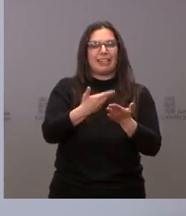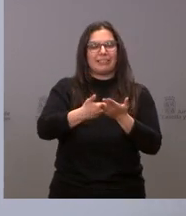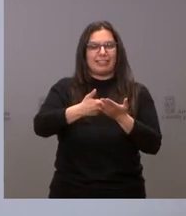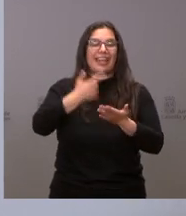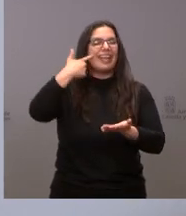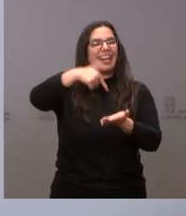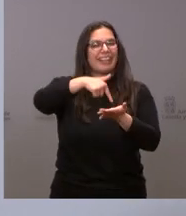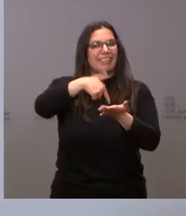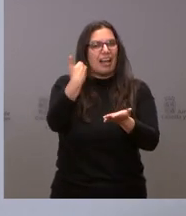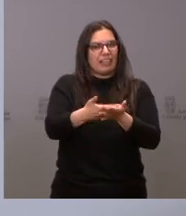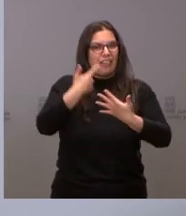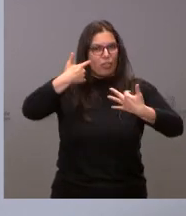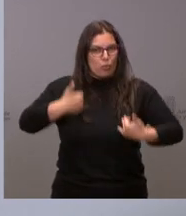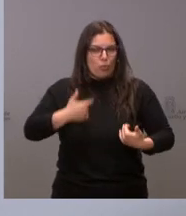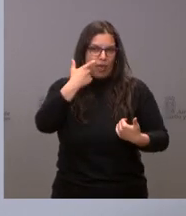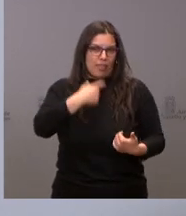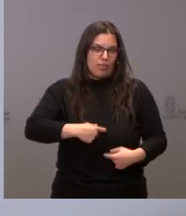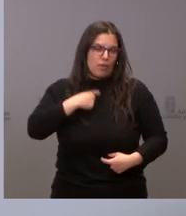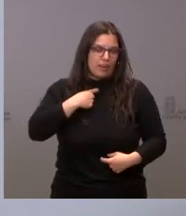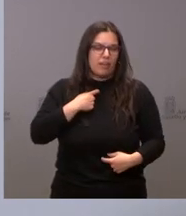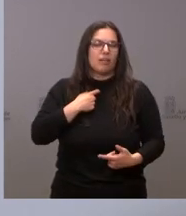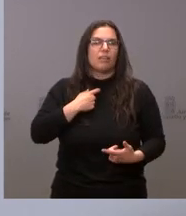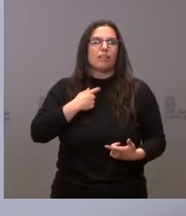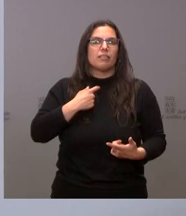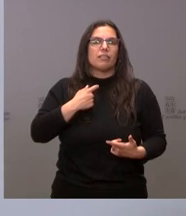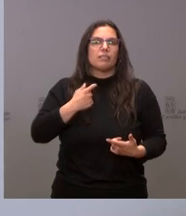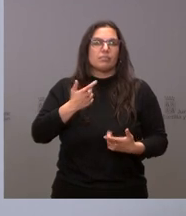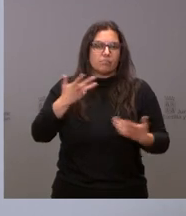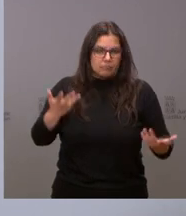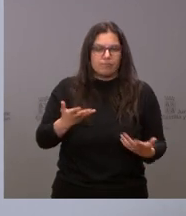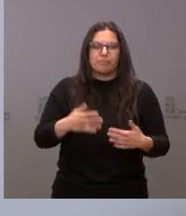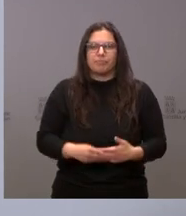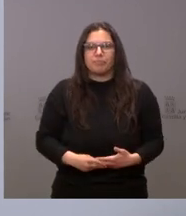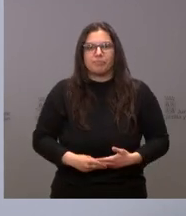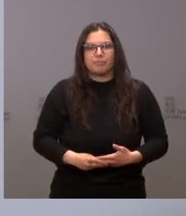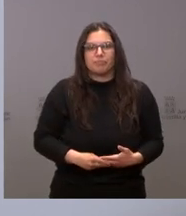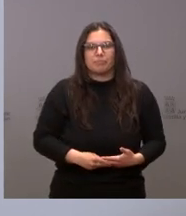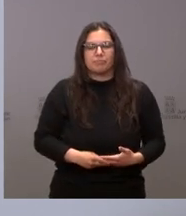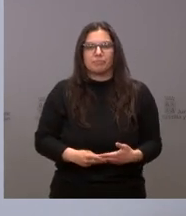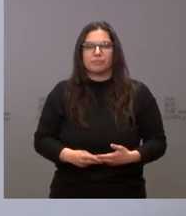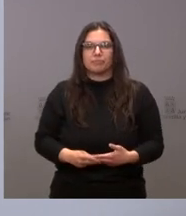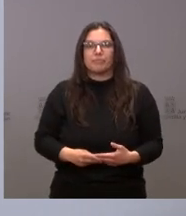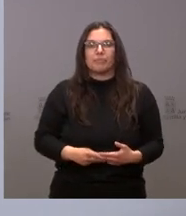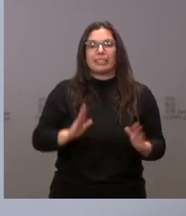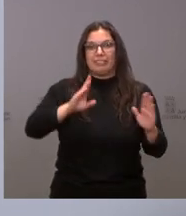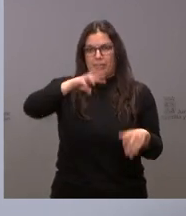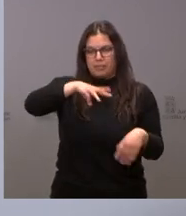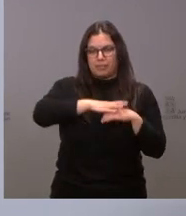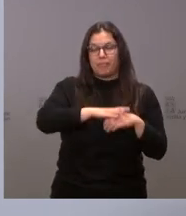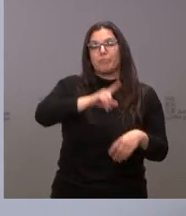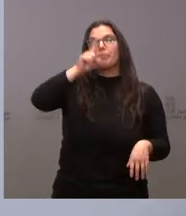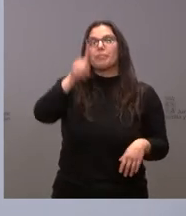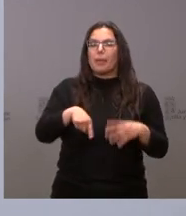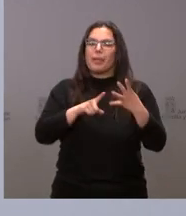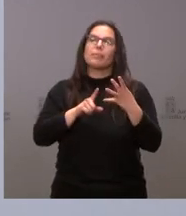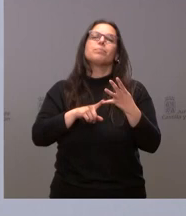perciban la renta garantizada, esta ayuda. También vamos a facilitar un pago